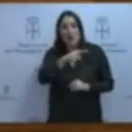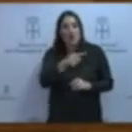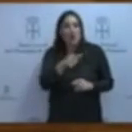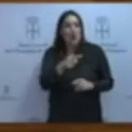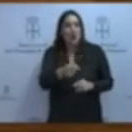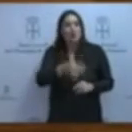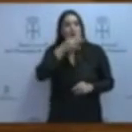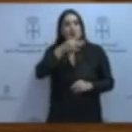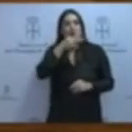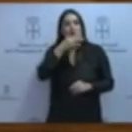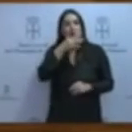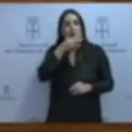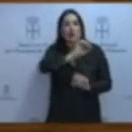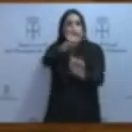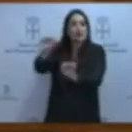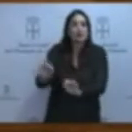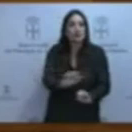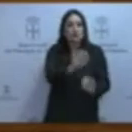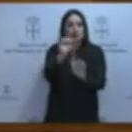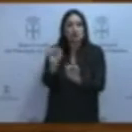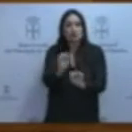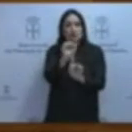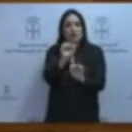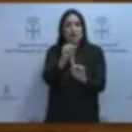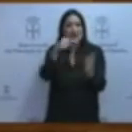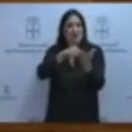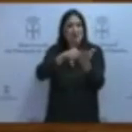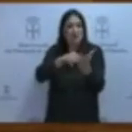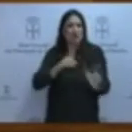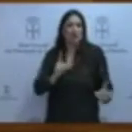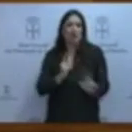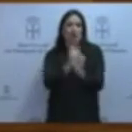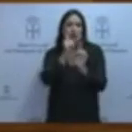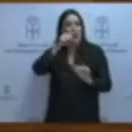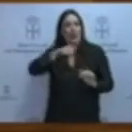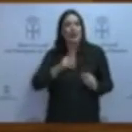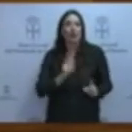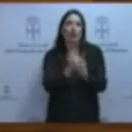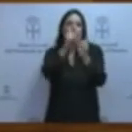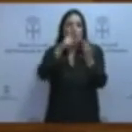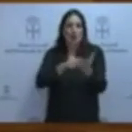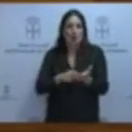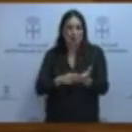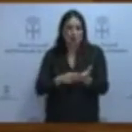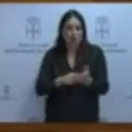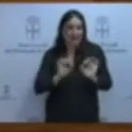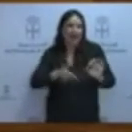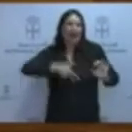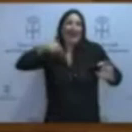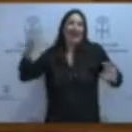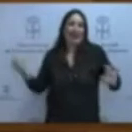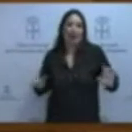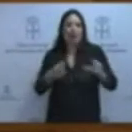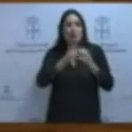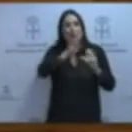alegato contra todo tipo de impuestos. Porque aquí estamos en contra de los impuestos. Así, en general. El Partido